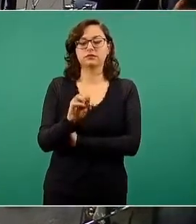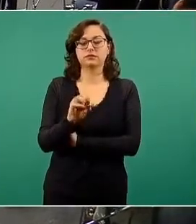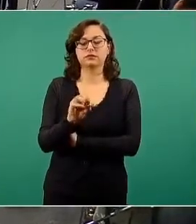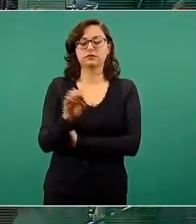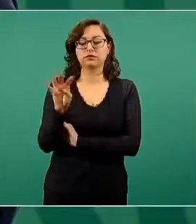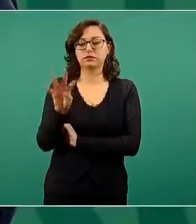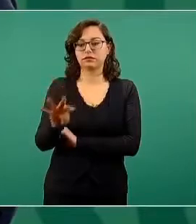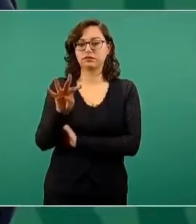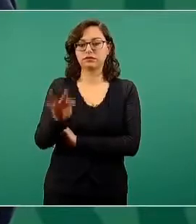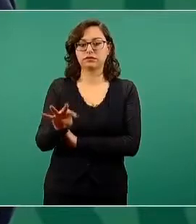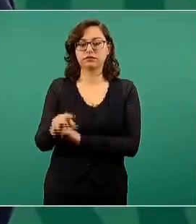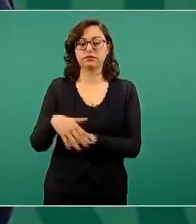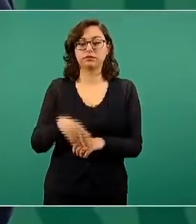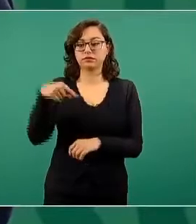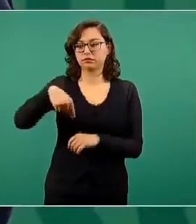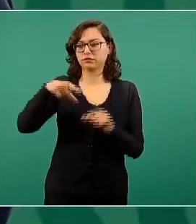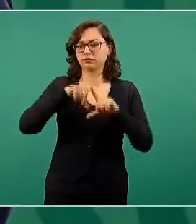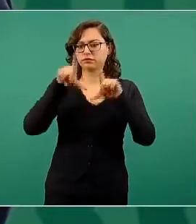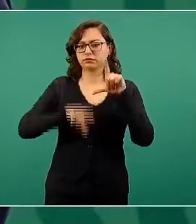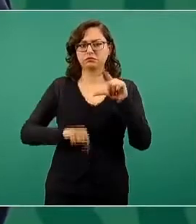en México.